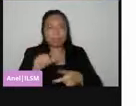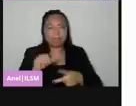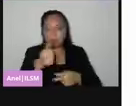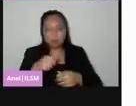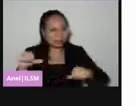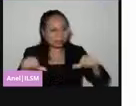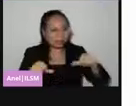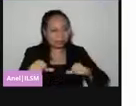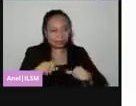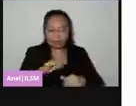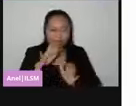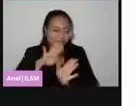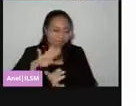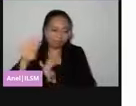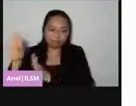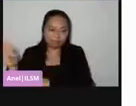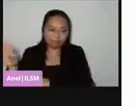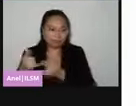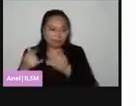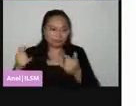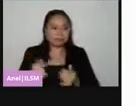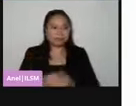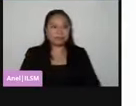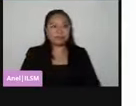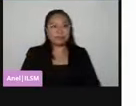es otra historia. me apoyan con la siguiente.